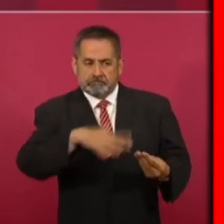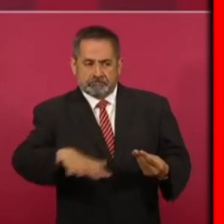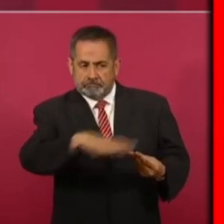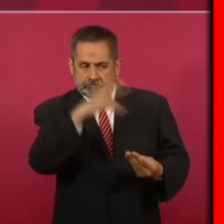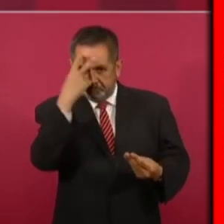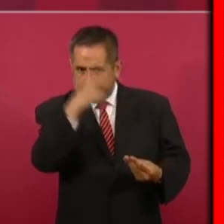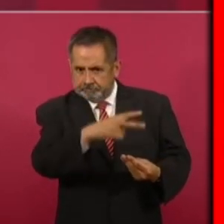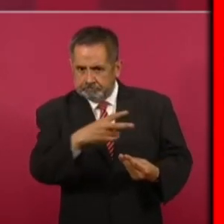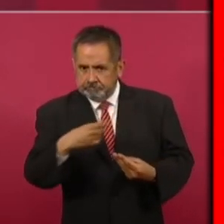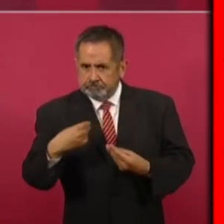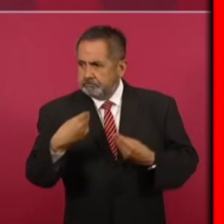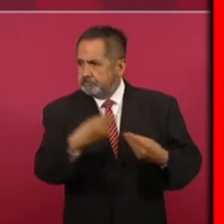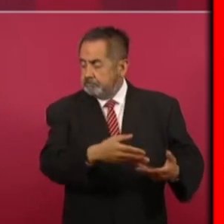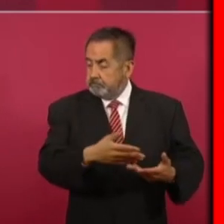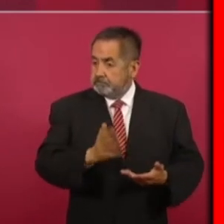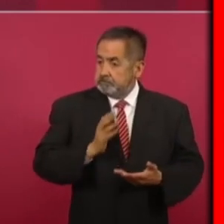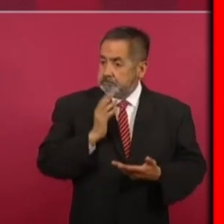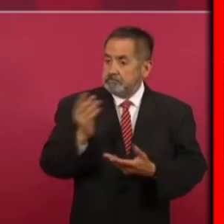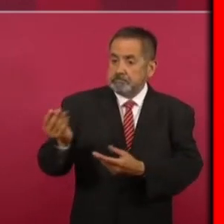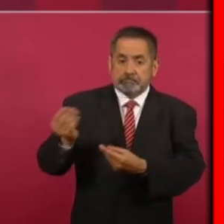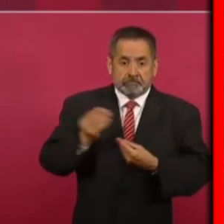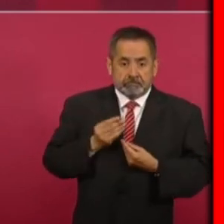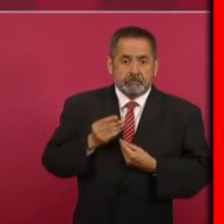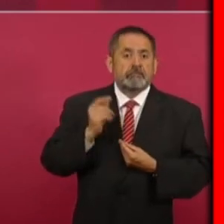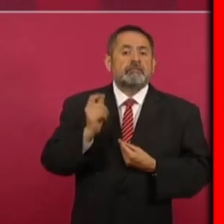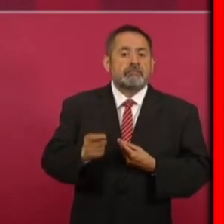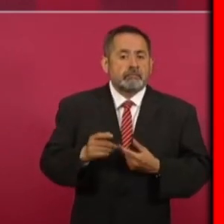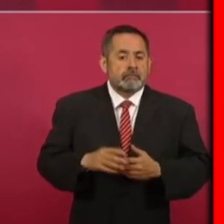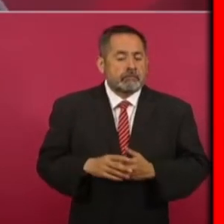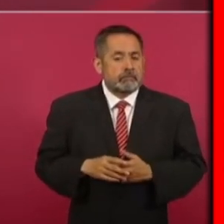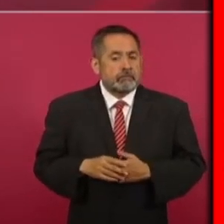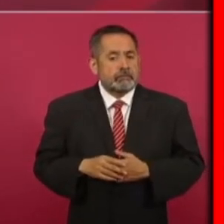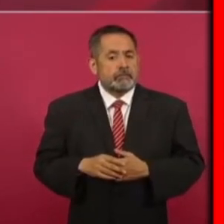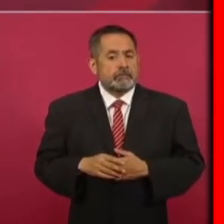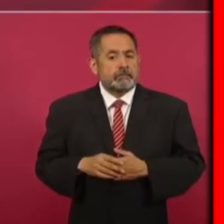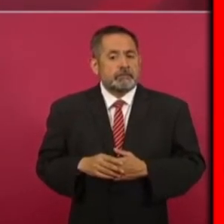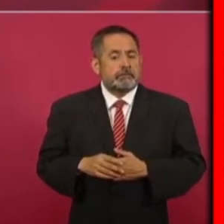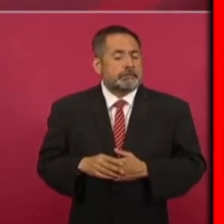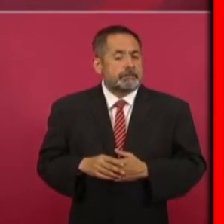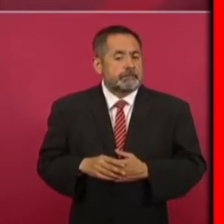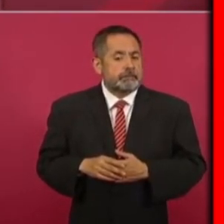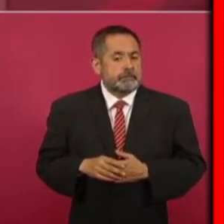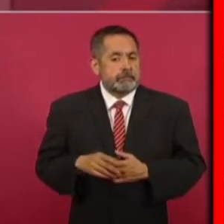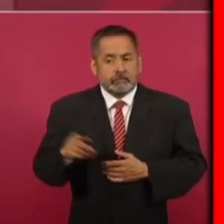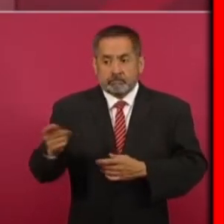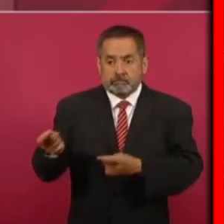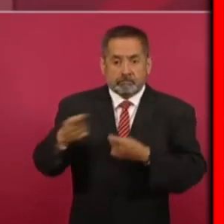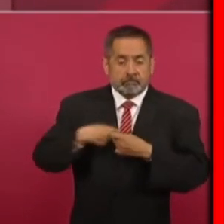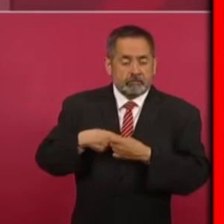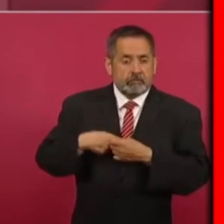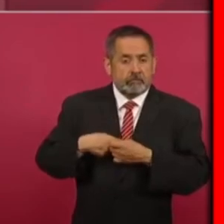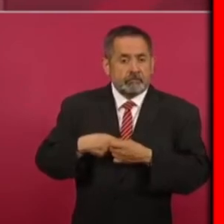los mexicanos una pistola